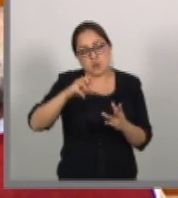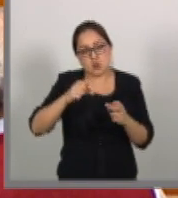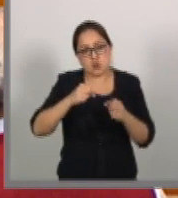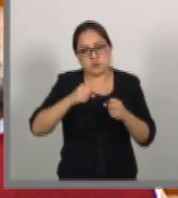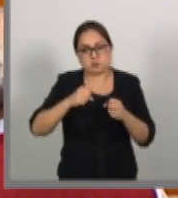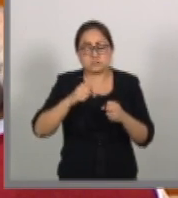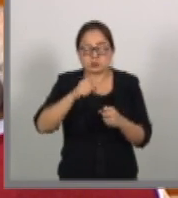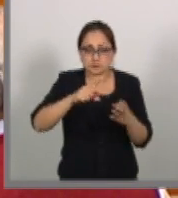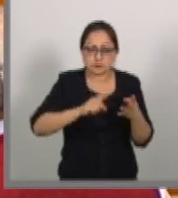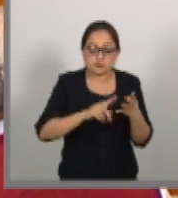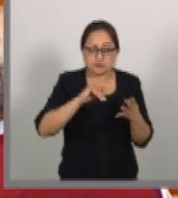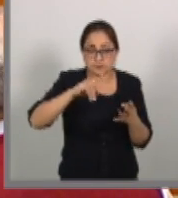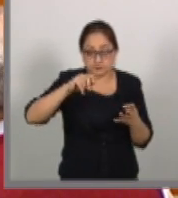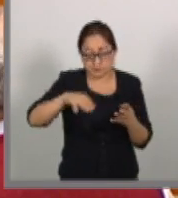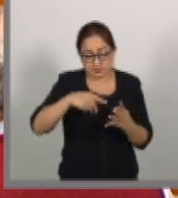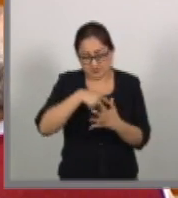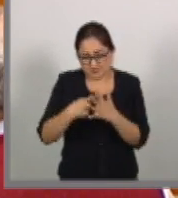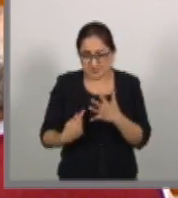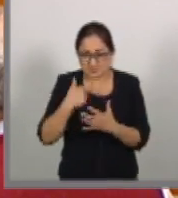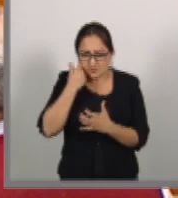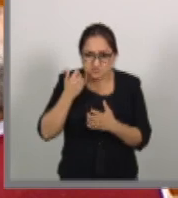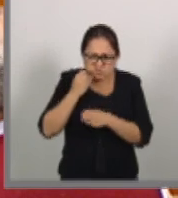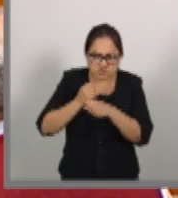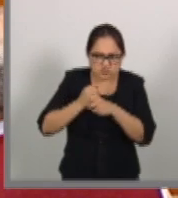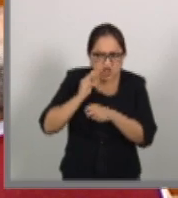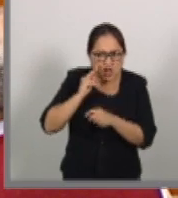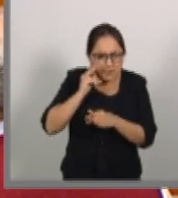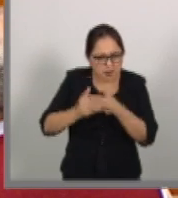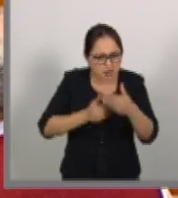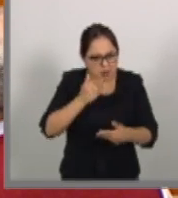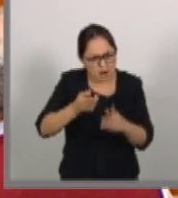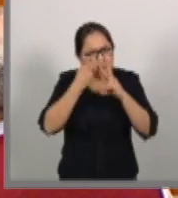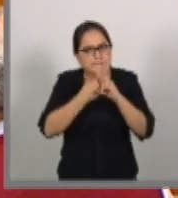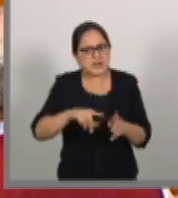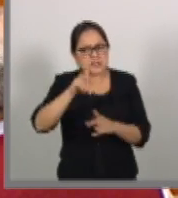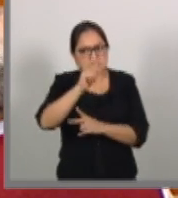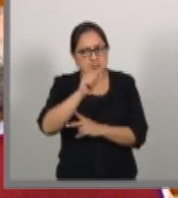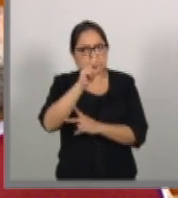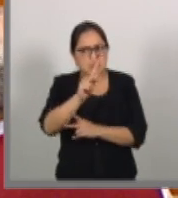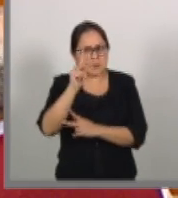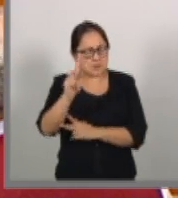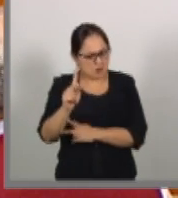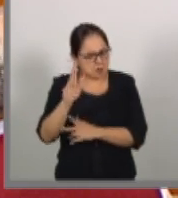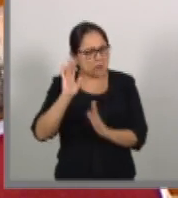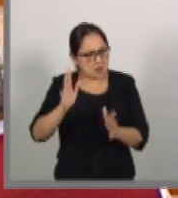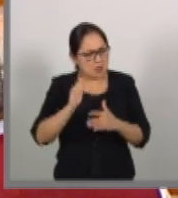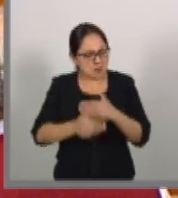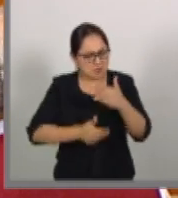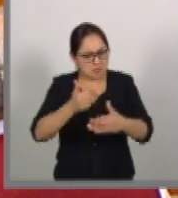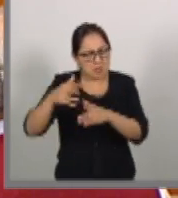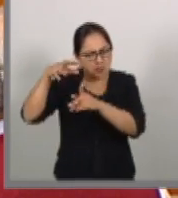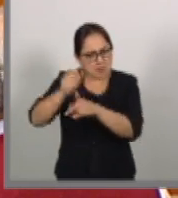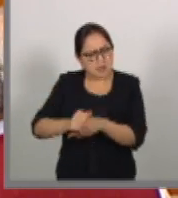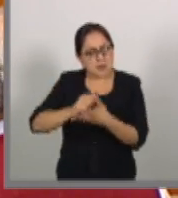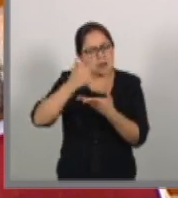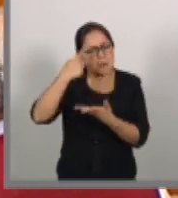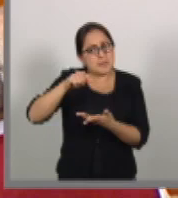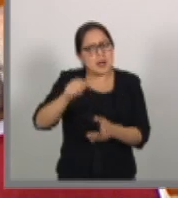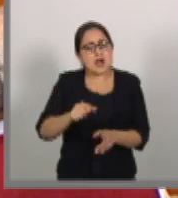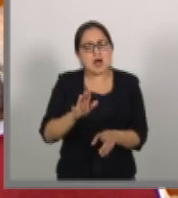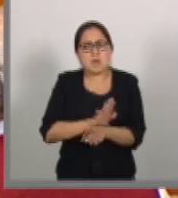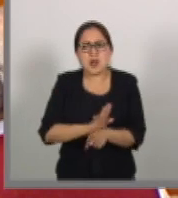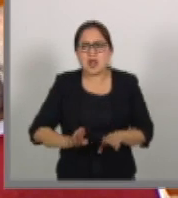a explorar las posibilidades de poner en vigor el TPP a fin de materializar sus beneficios